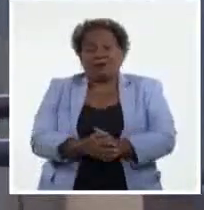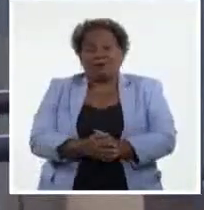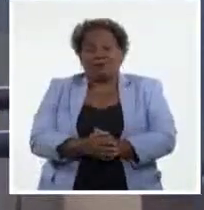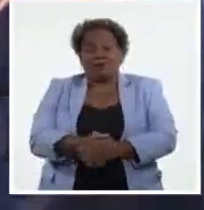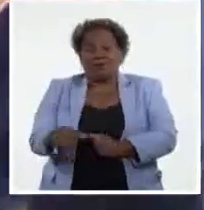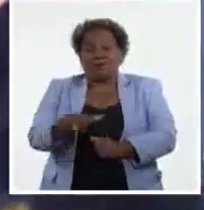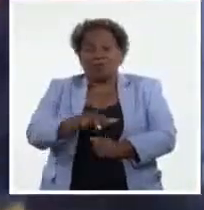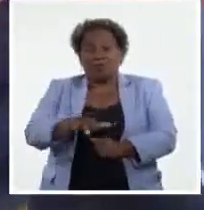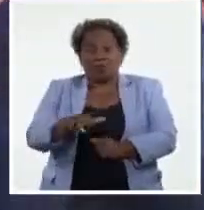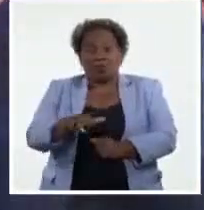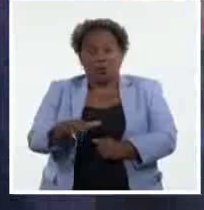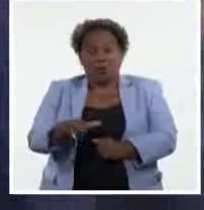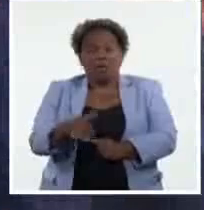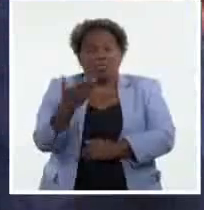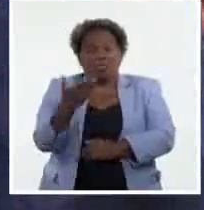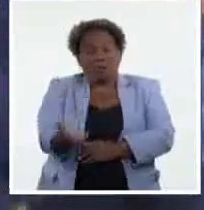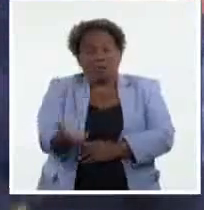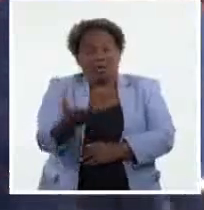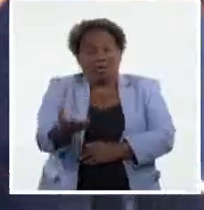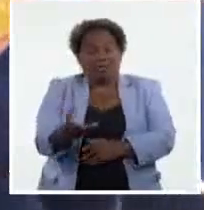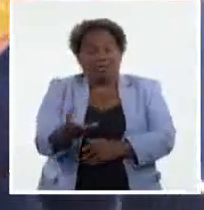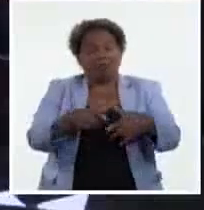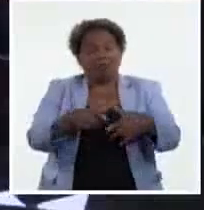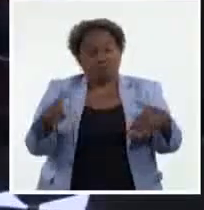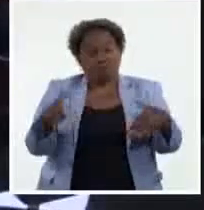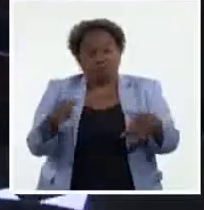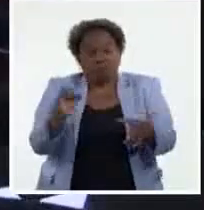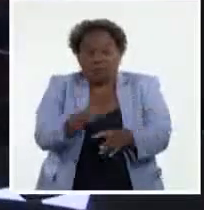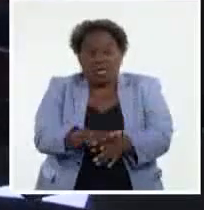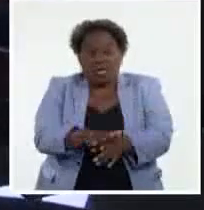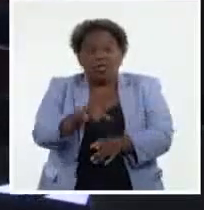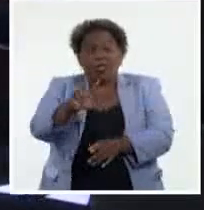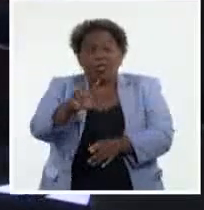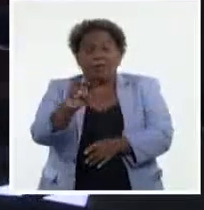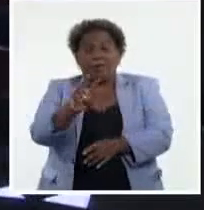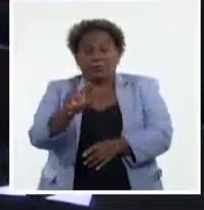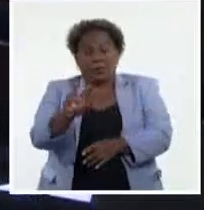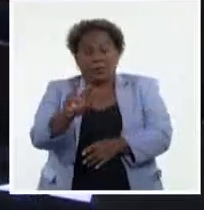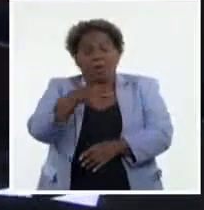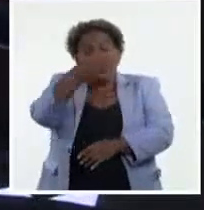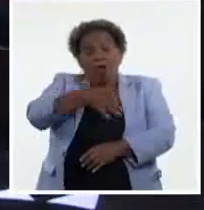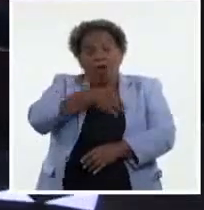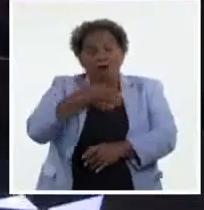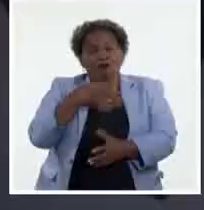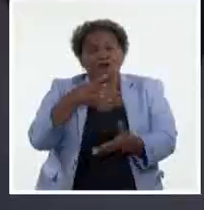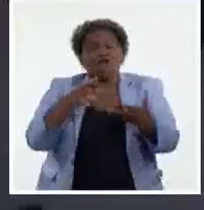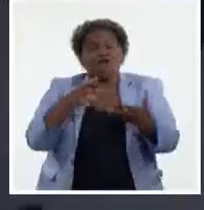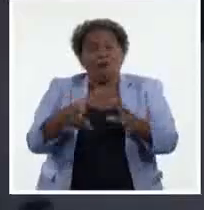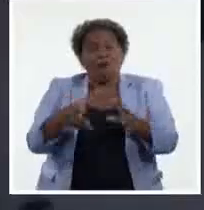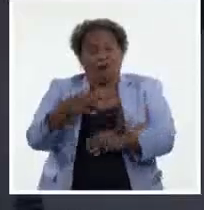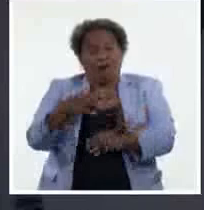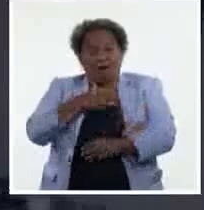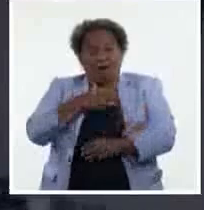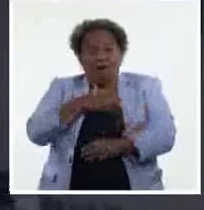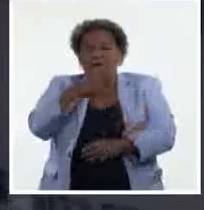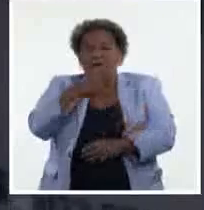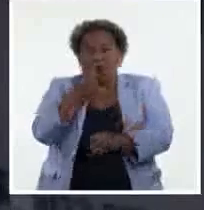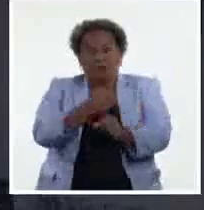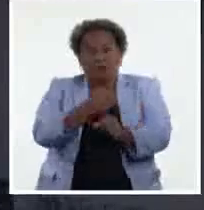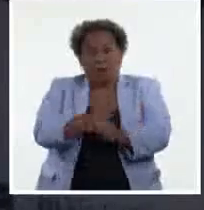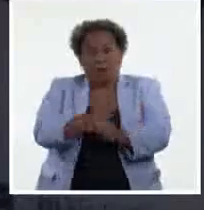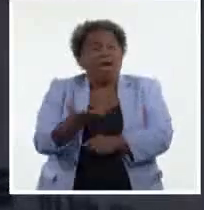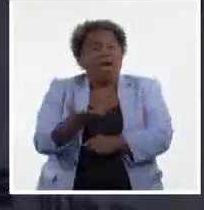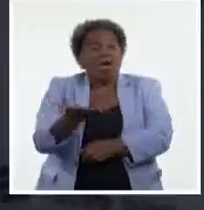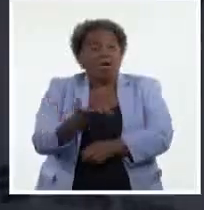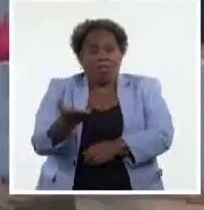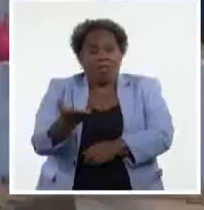medida el crecimiento de la demanda. Iniciando el 2022 nosotros explicamos que una de las estrategias donde pudiéramos trabajar con más rapidez